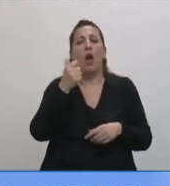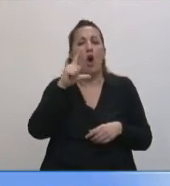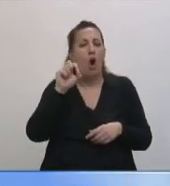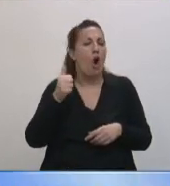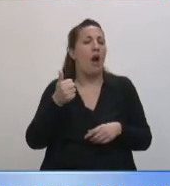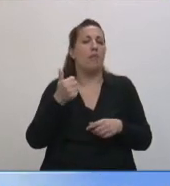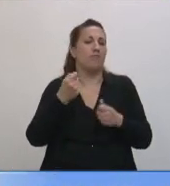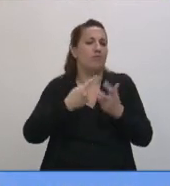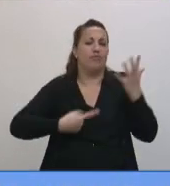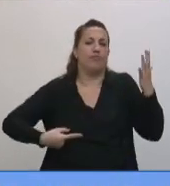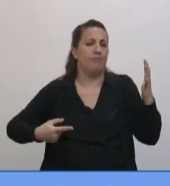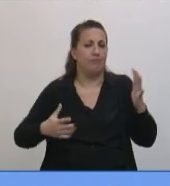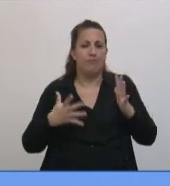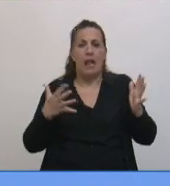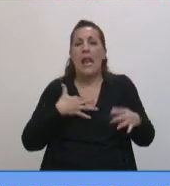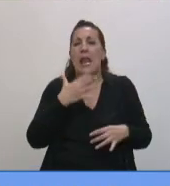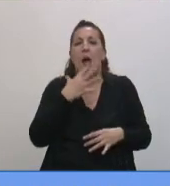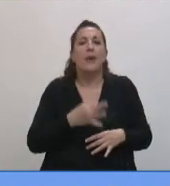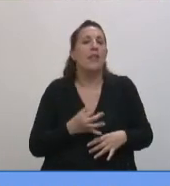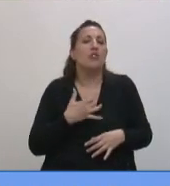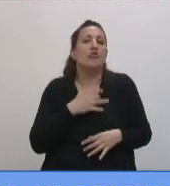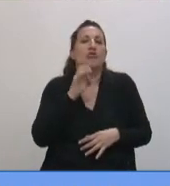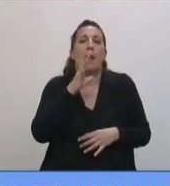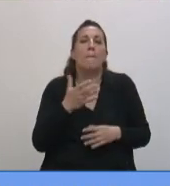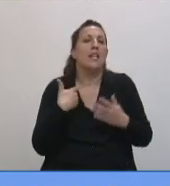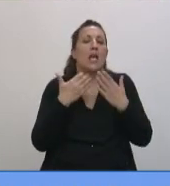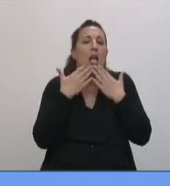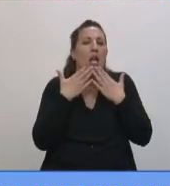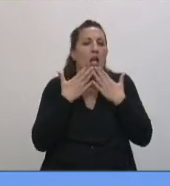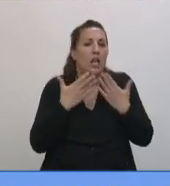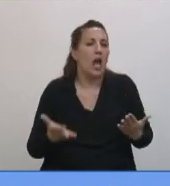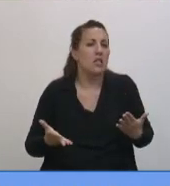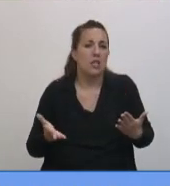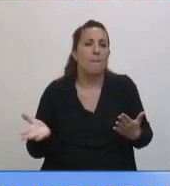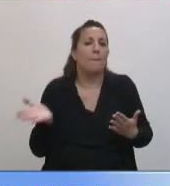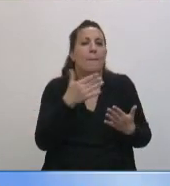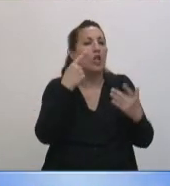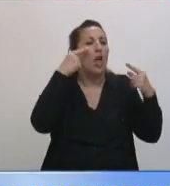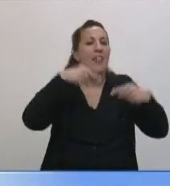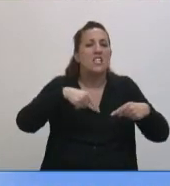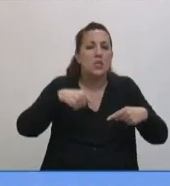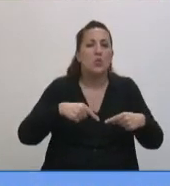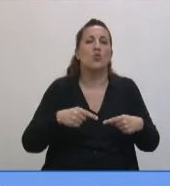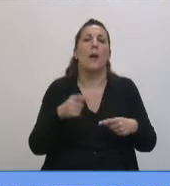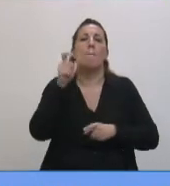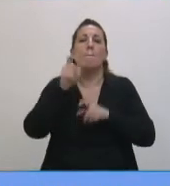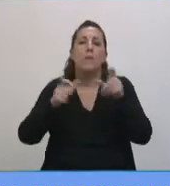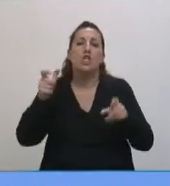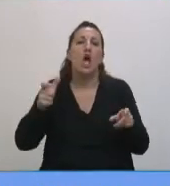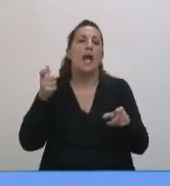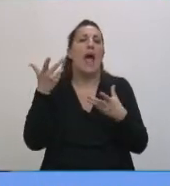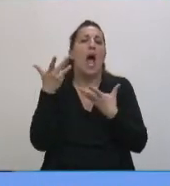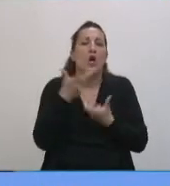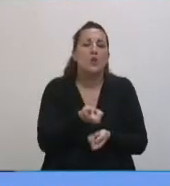La verdad que yo no tengo más que palabras de agradecimiento para todas las instituciones y las personas que colaboraron con